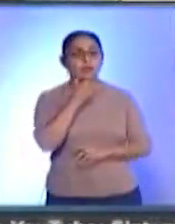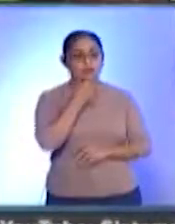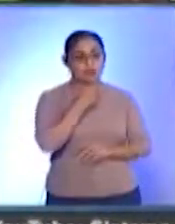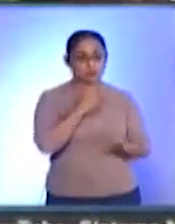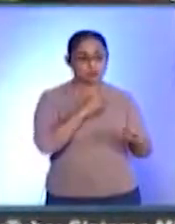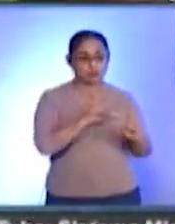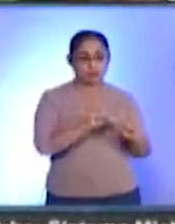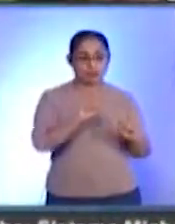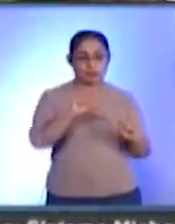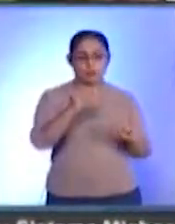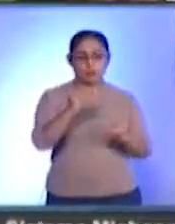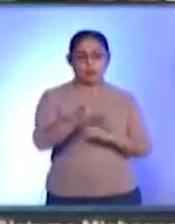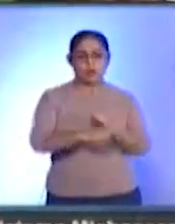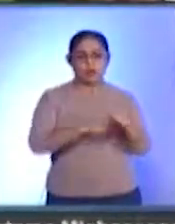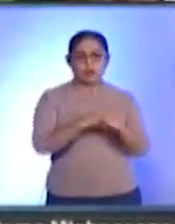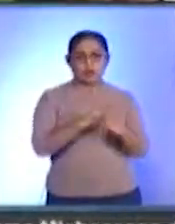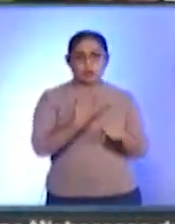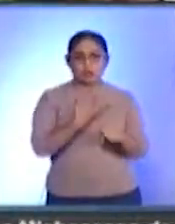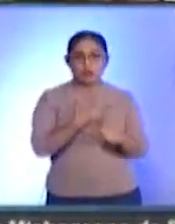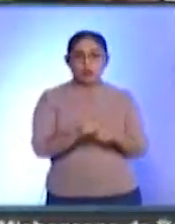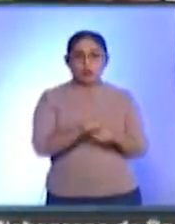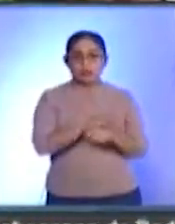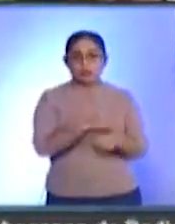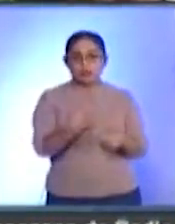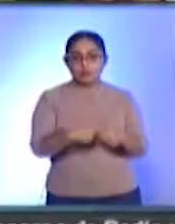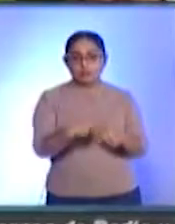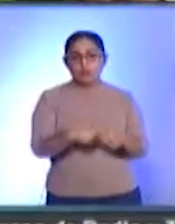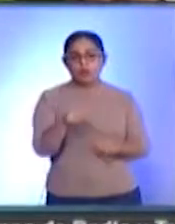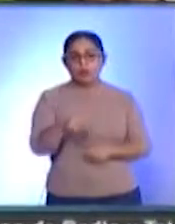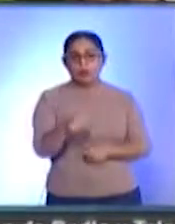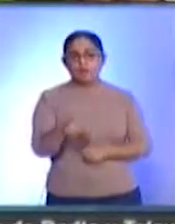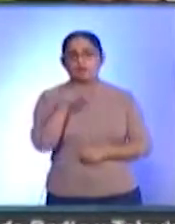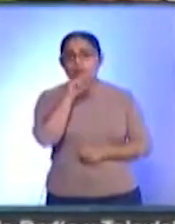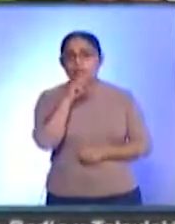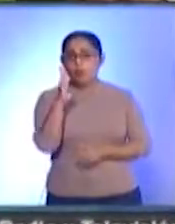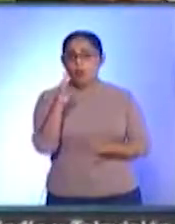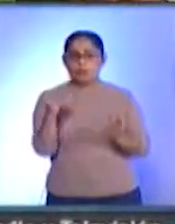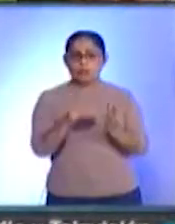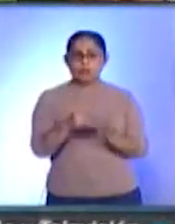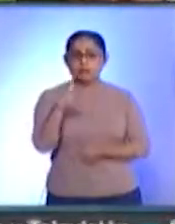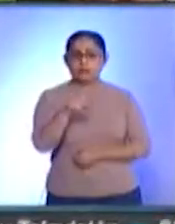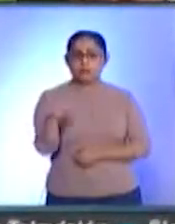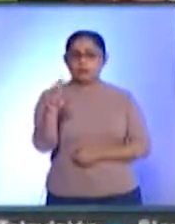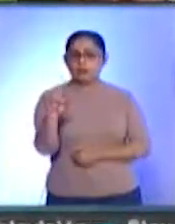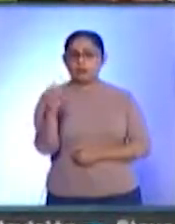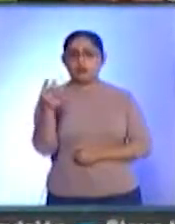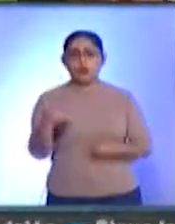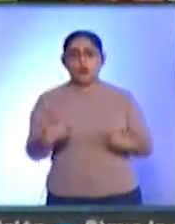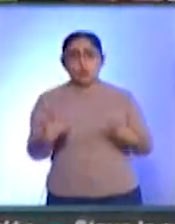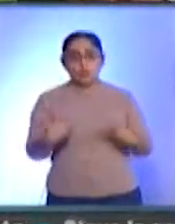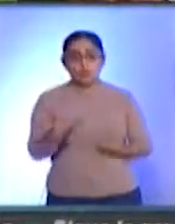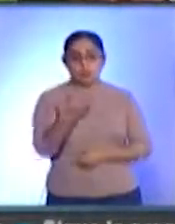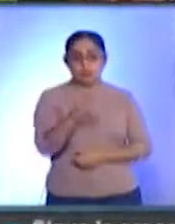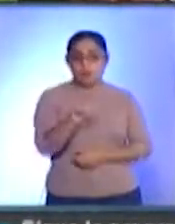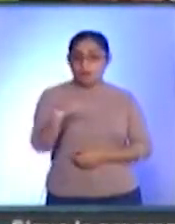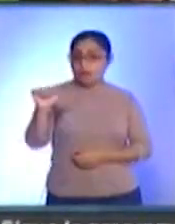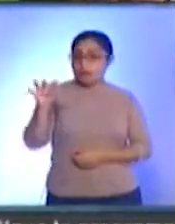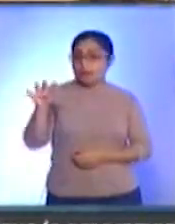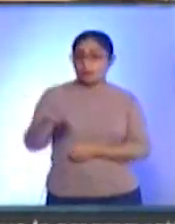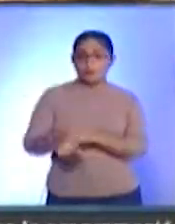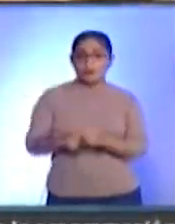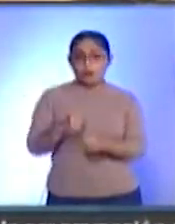9 años de edad se han enfermado de COVID-19 en Michoacán, así como 4,133 jóvenes de 10 a 19 años.